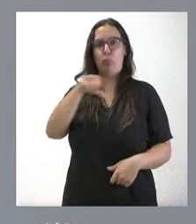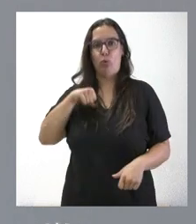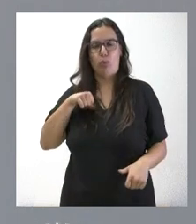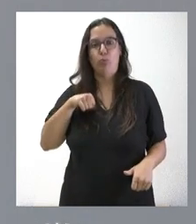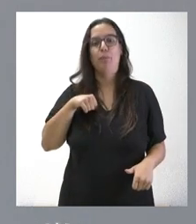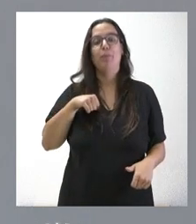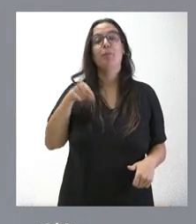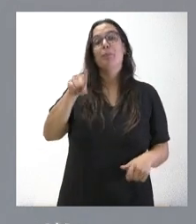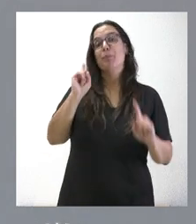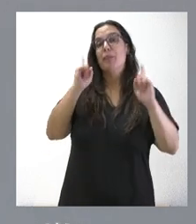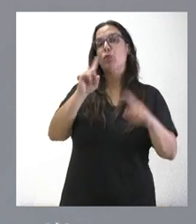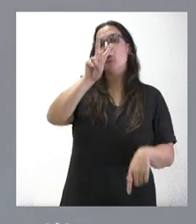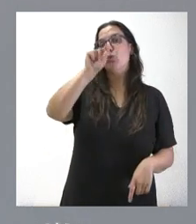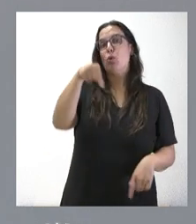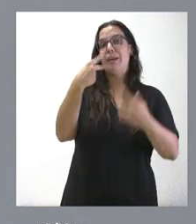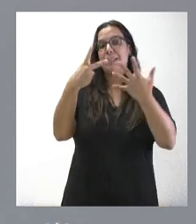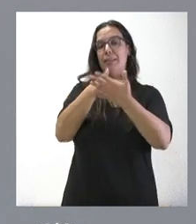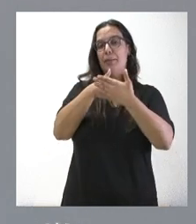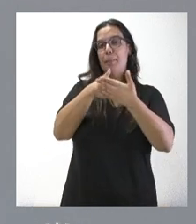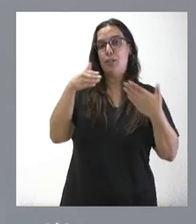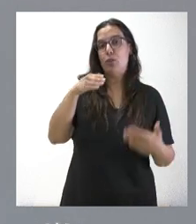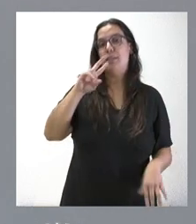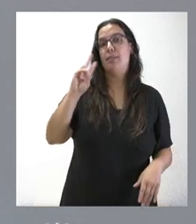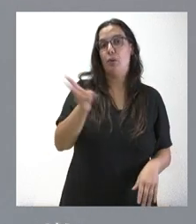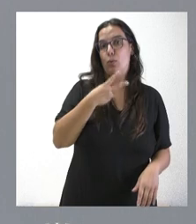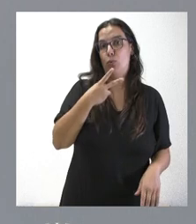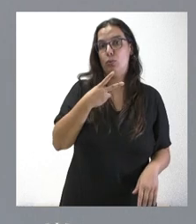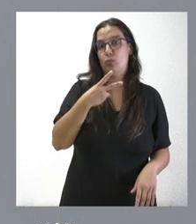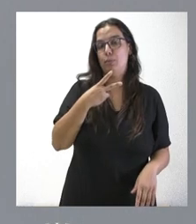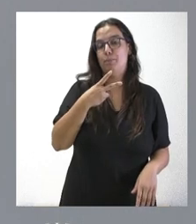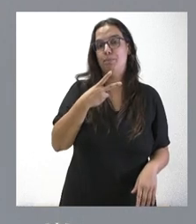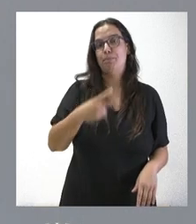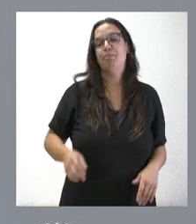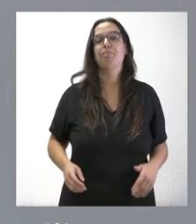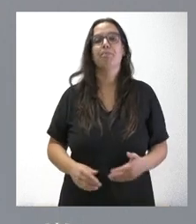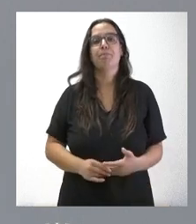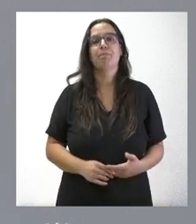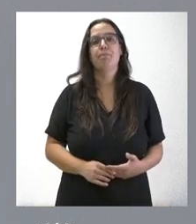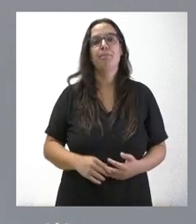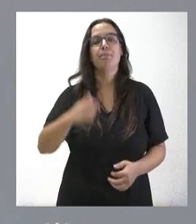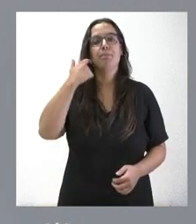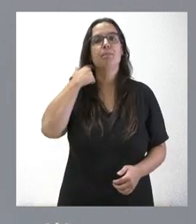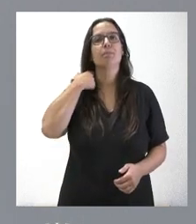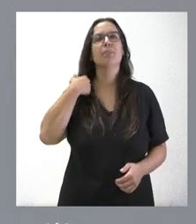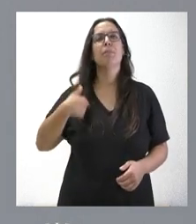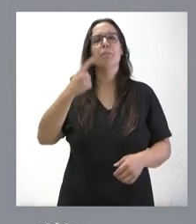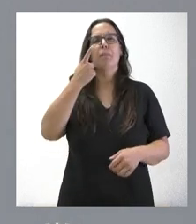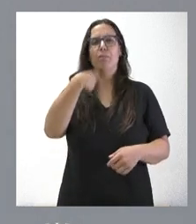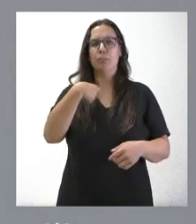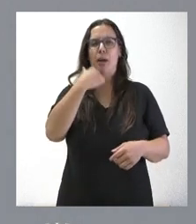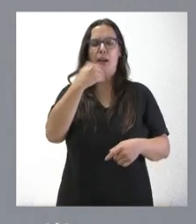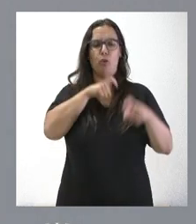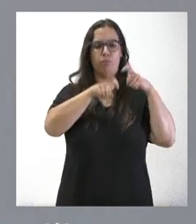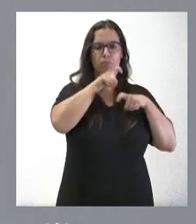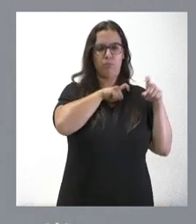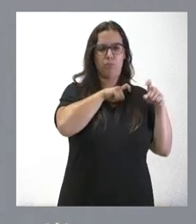en este caso con 2,7 millones de euros. Creo que me he saltado porque antes tenían